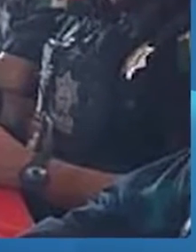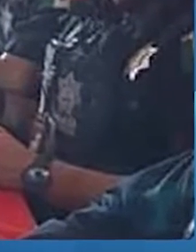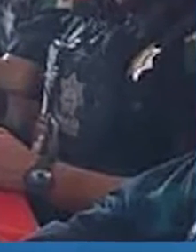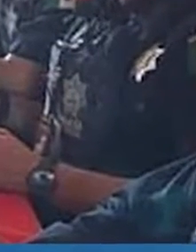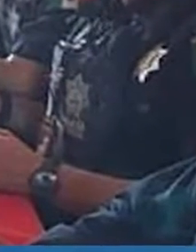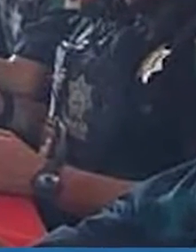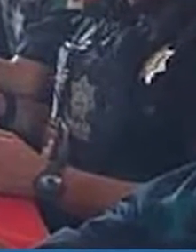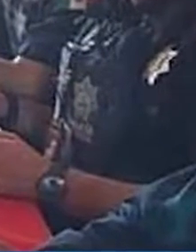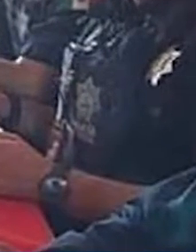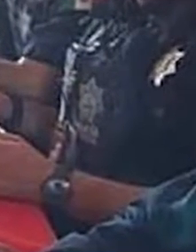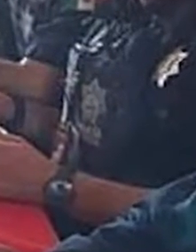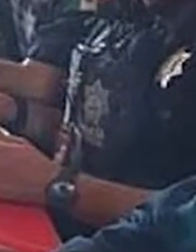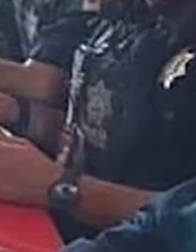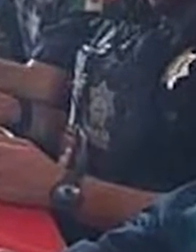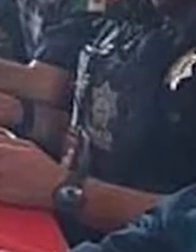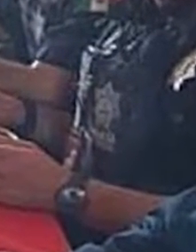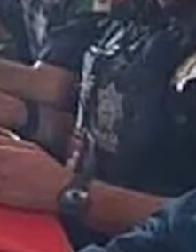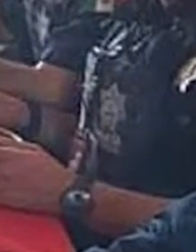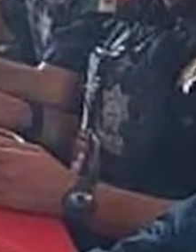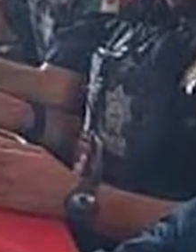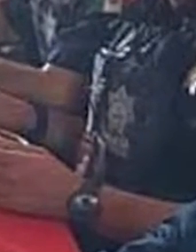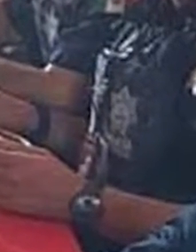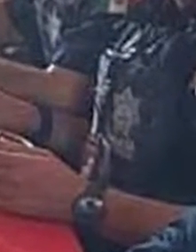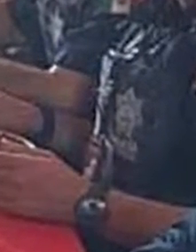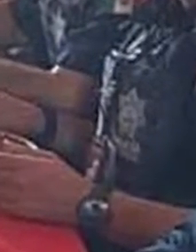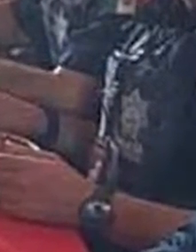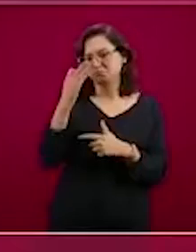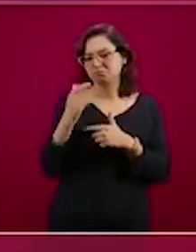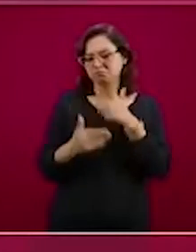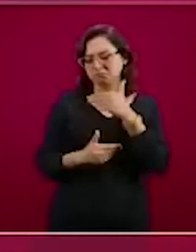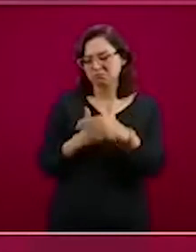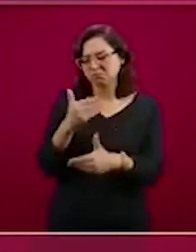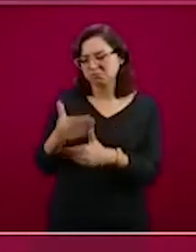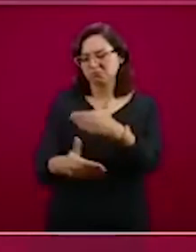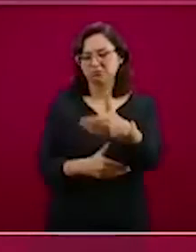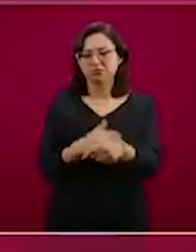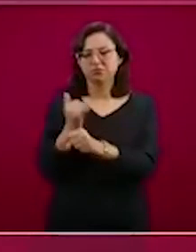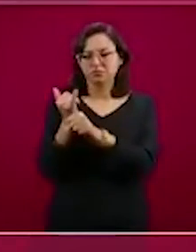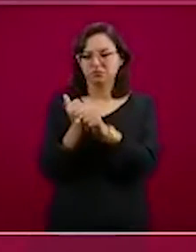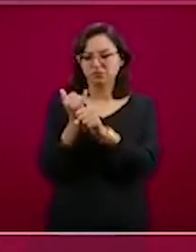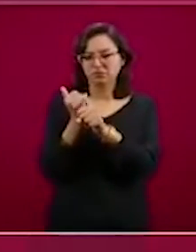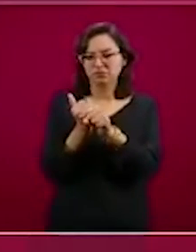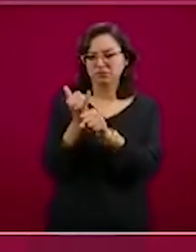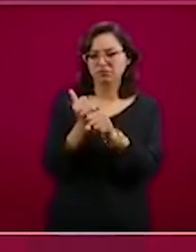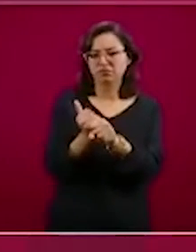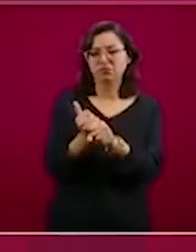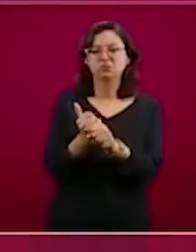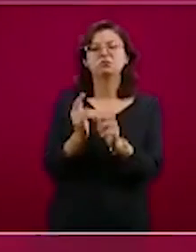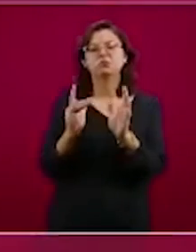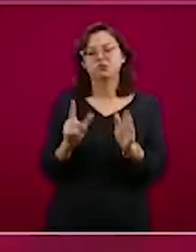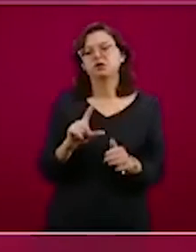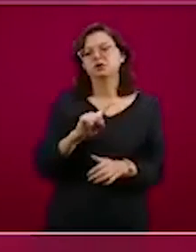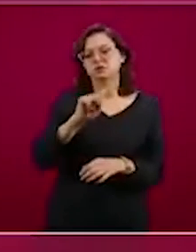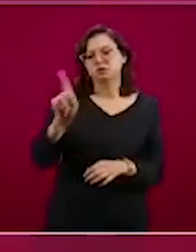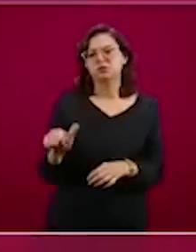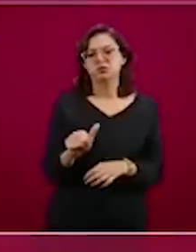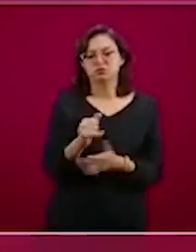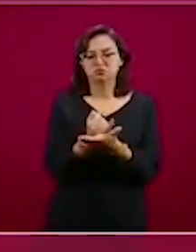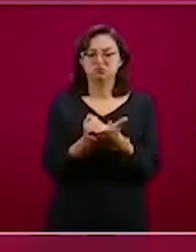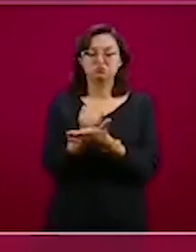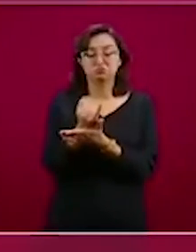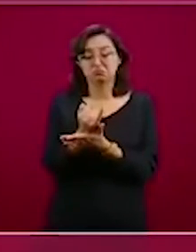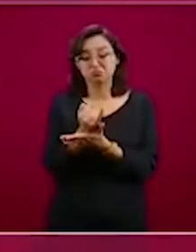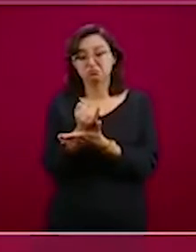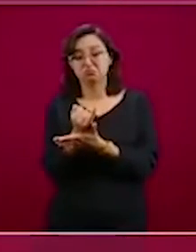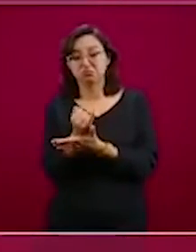encuentro en fotografías que circularon en redes sociales. El personal estaba desplegado en Veracruz y Puebla y pararon a comer a